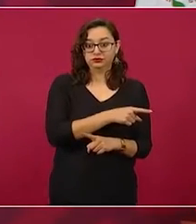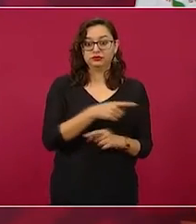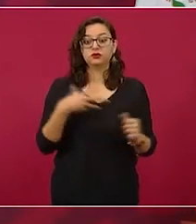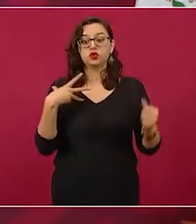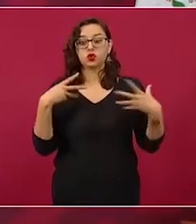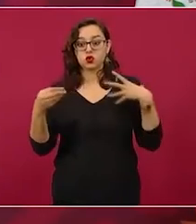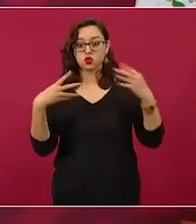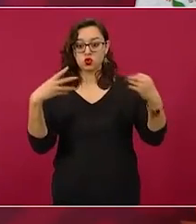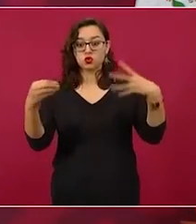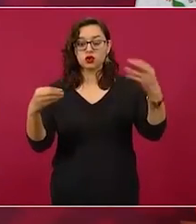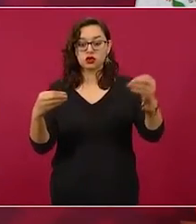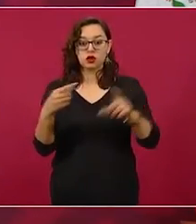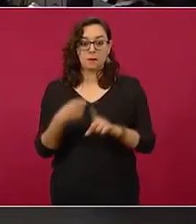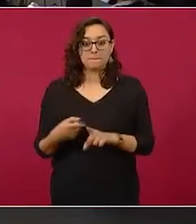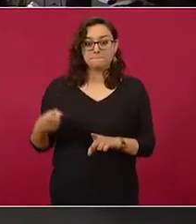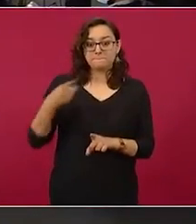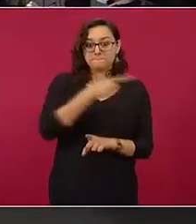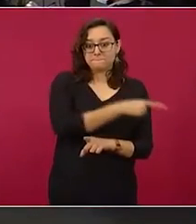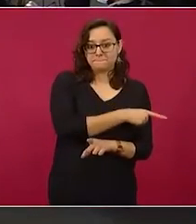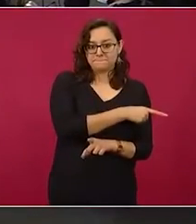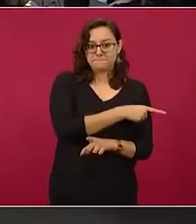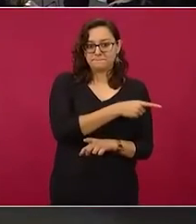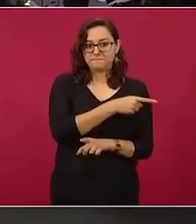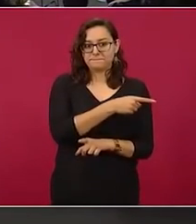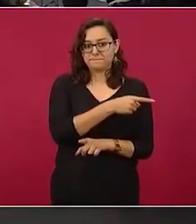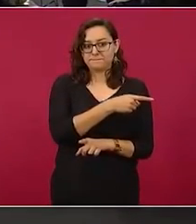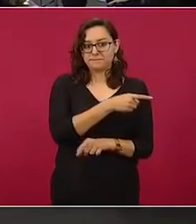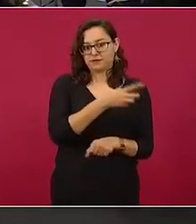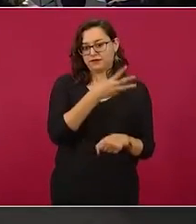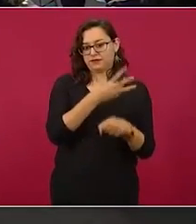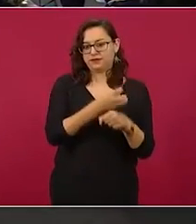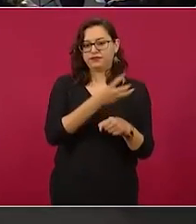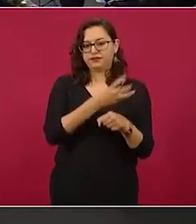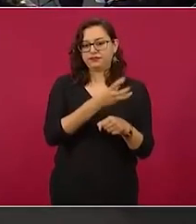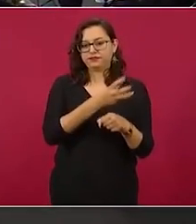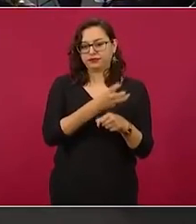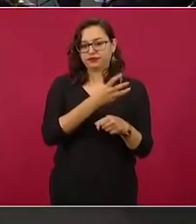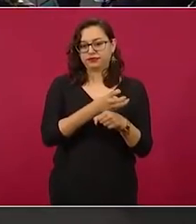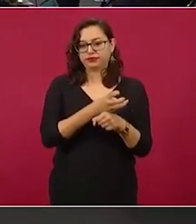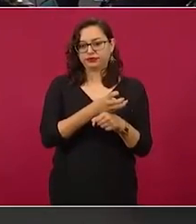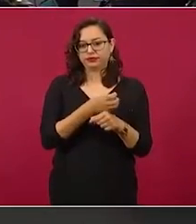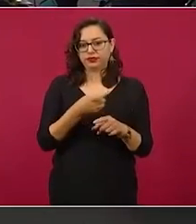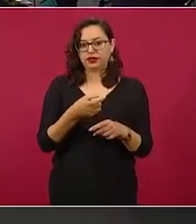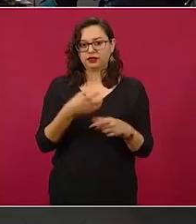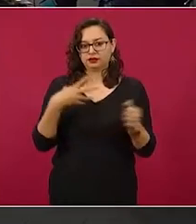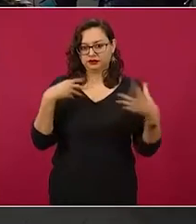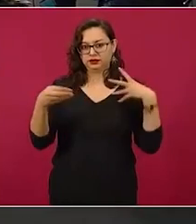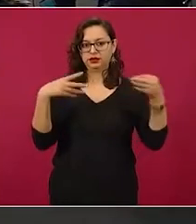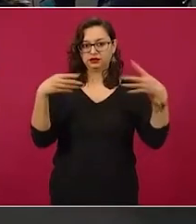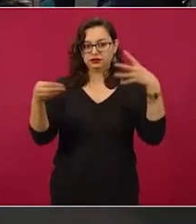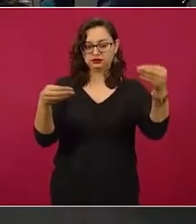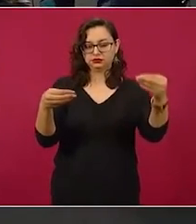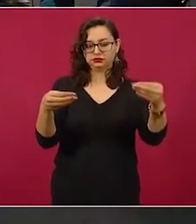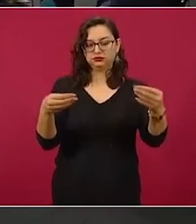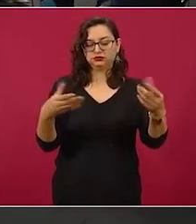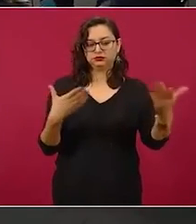a la ola anterior y